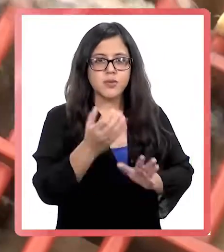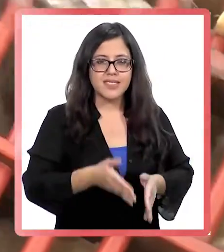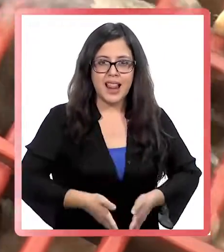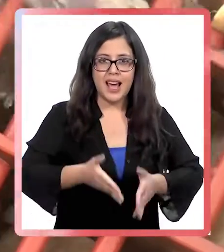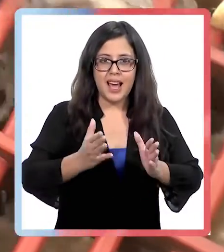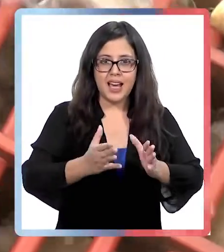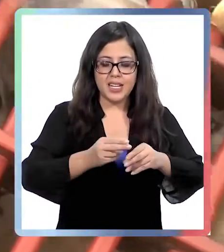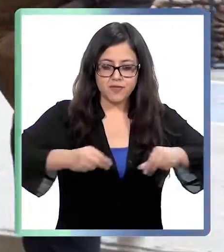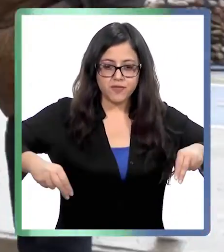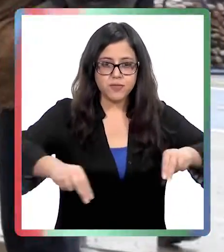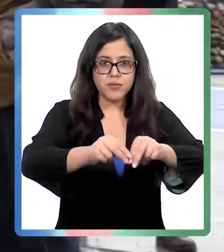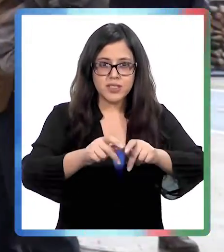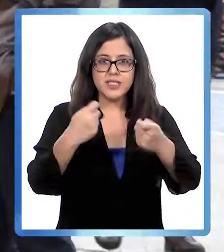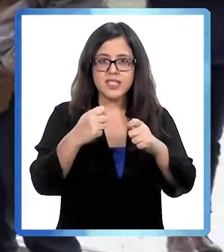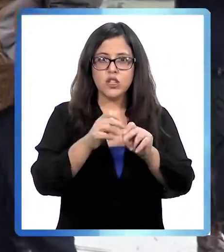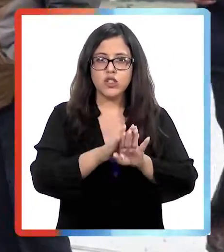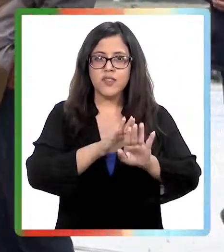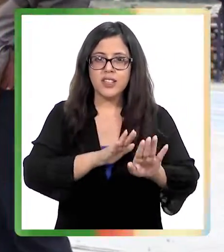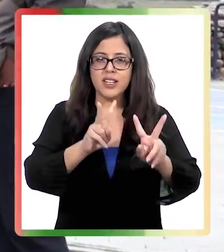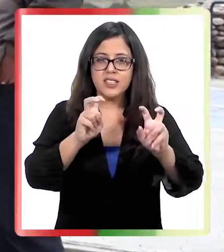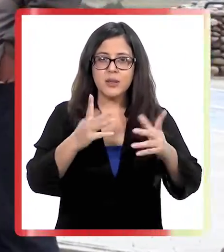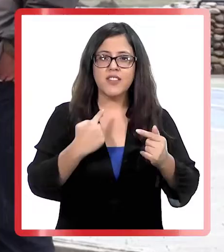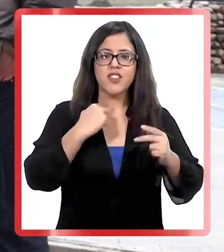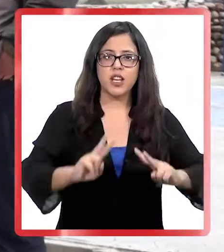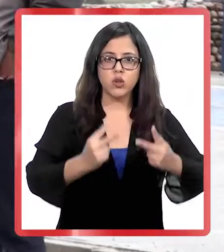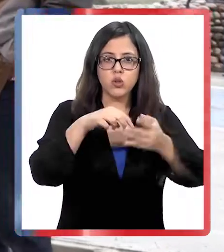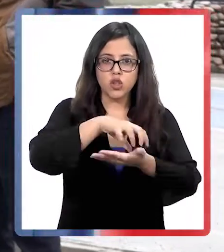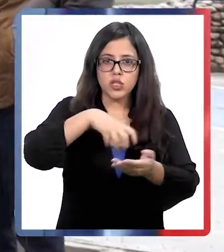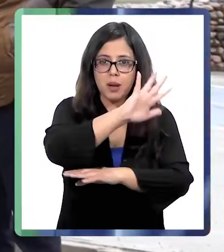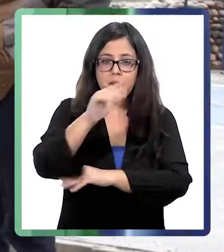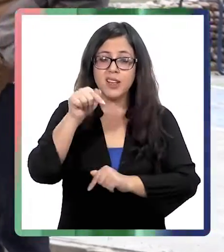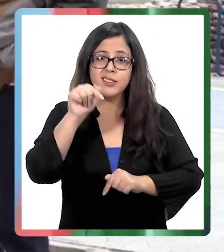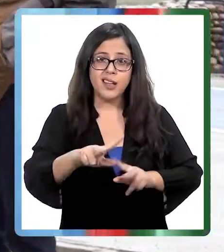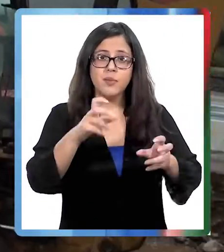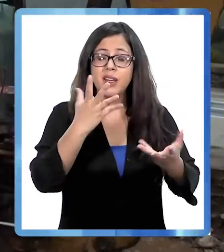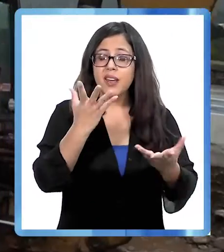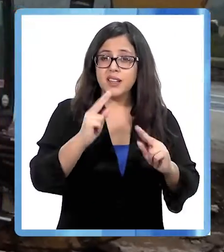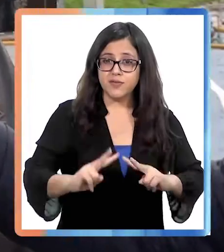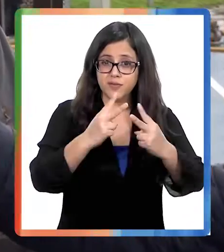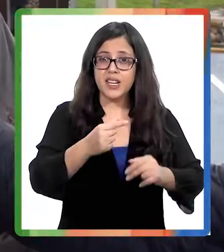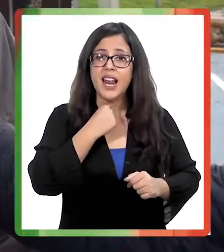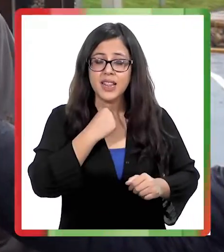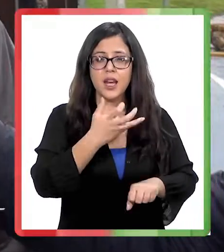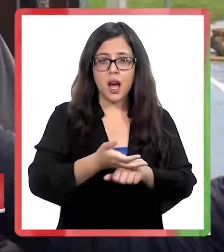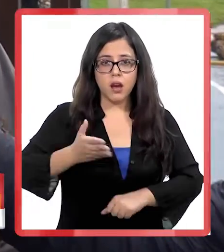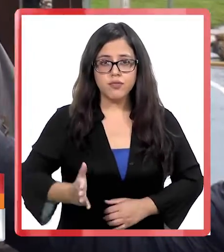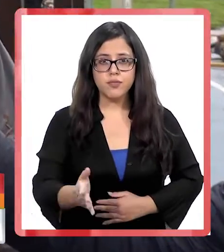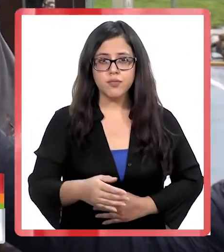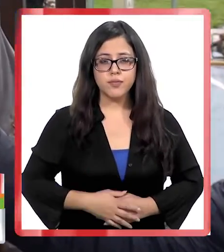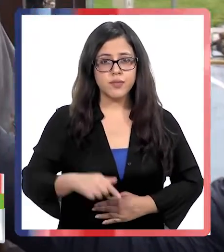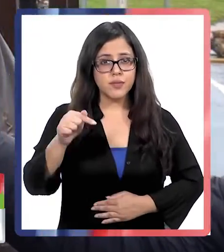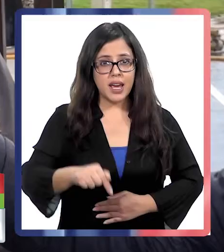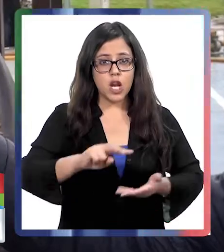de Ripio sin intervenir en la construcción del parque. La garantía de la obra aún sigue vigente. Acá por los